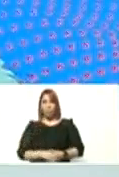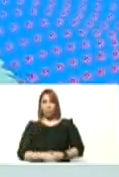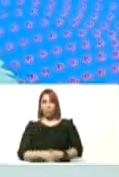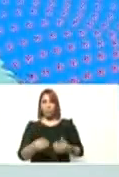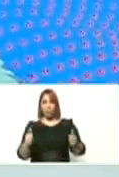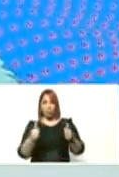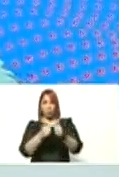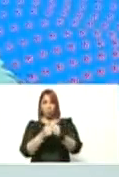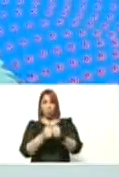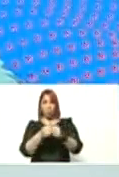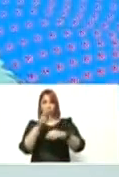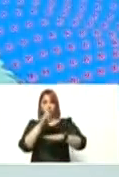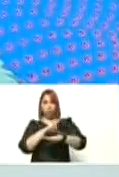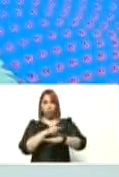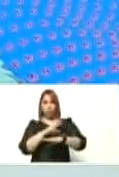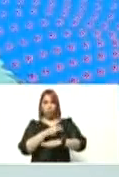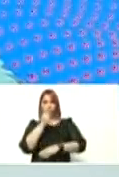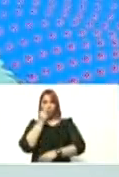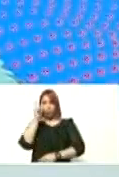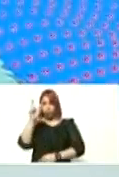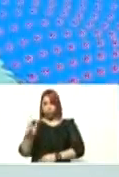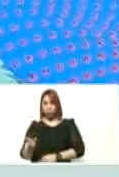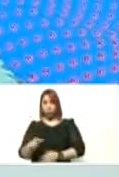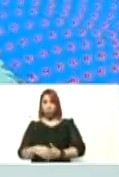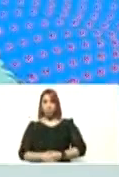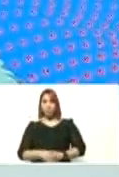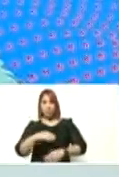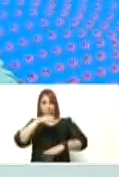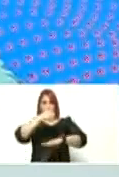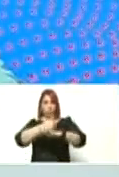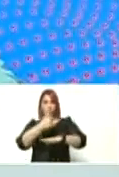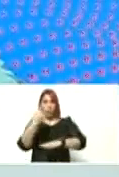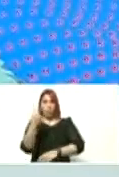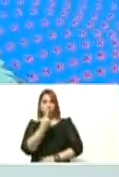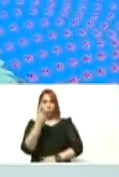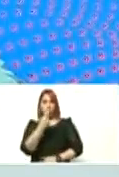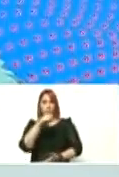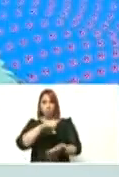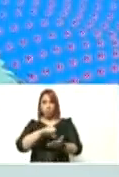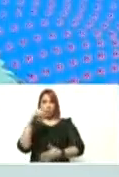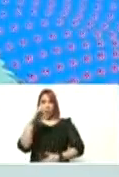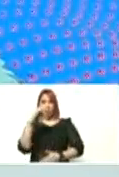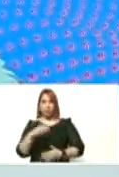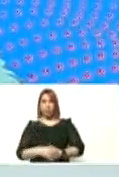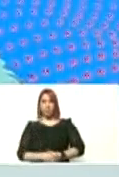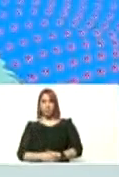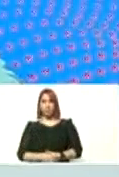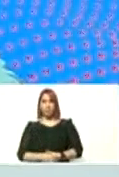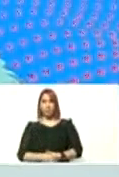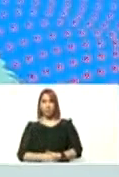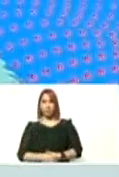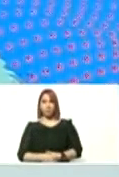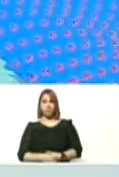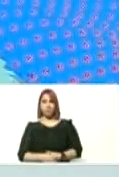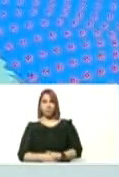el doctor Armando Marín autoridad autoridad única de la ciudad capital y